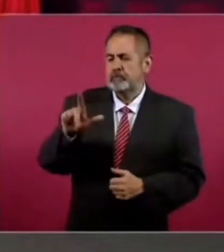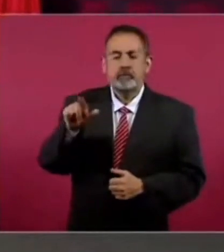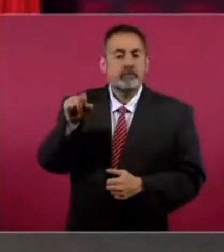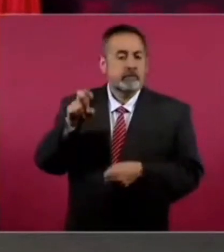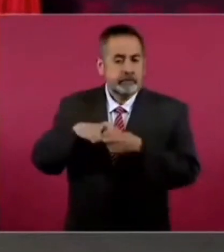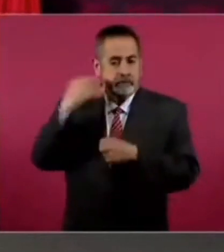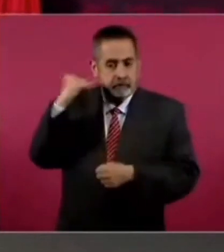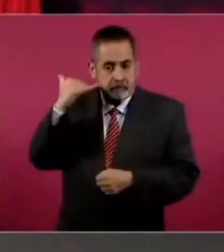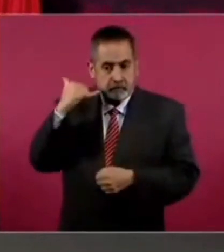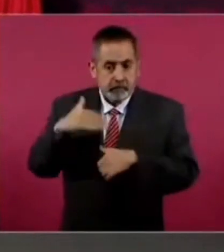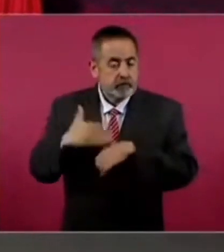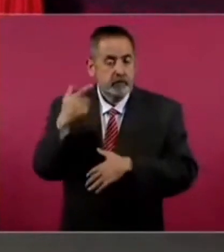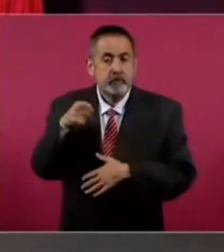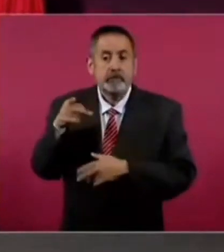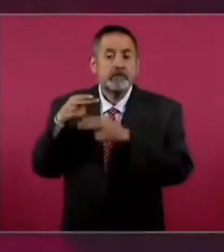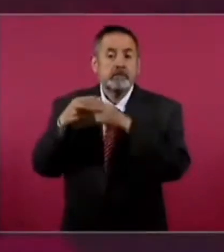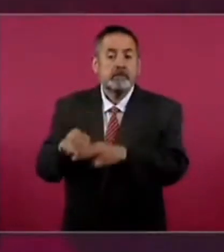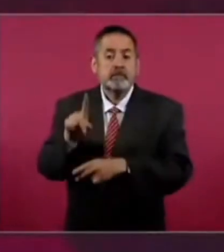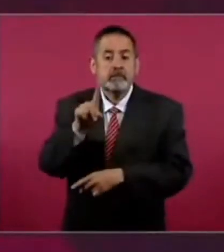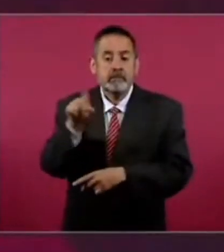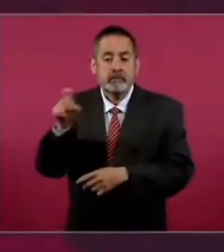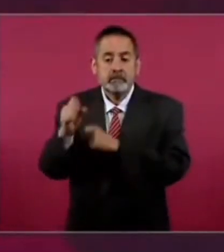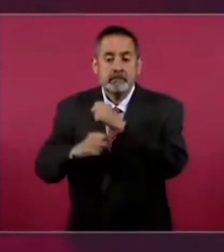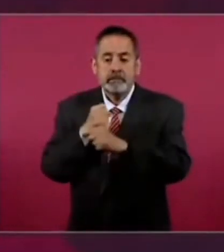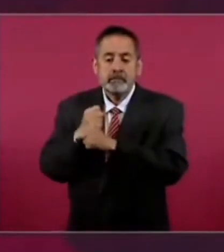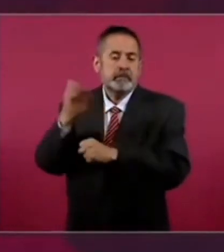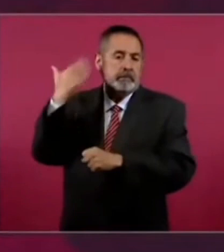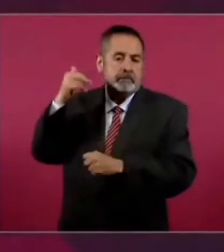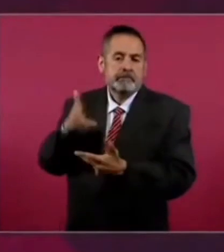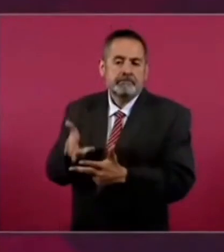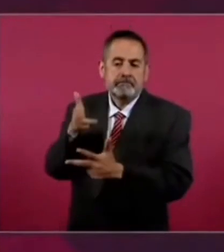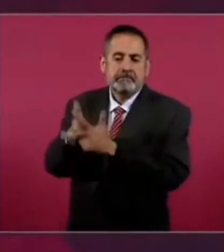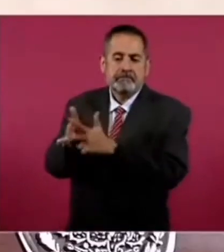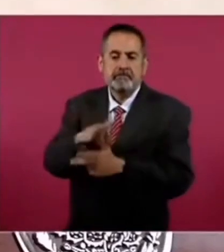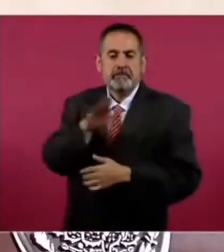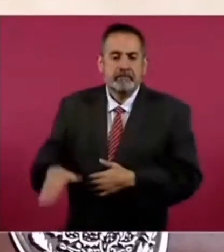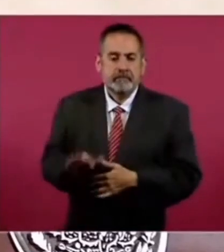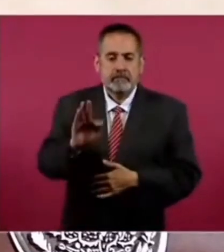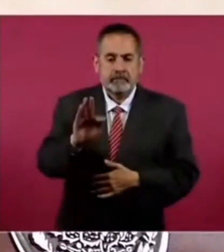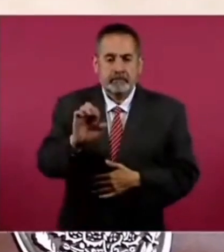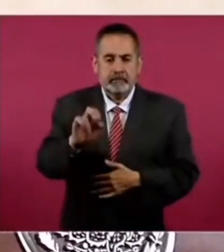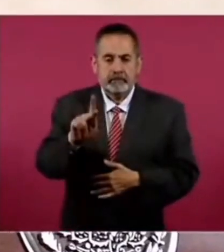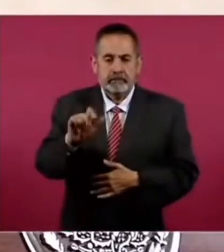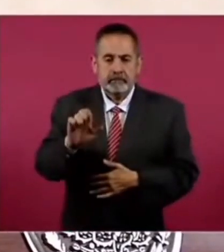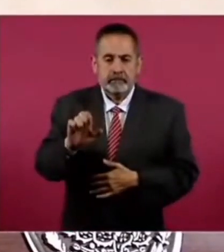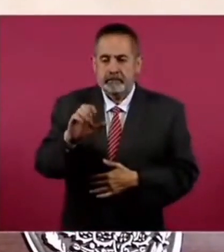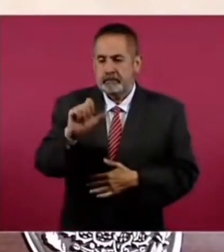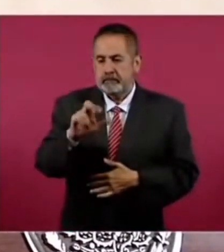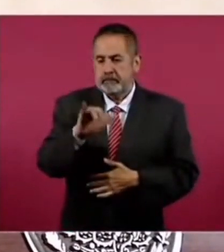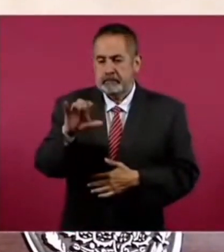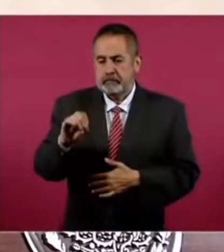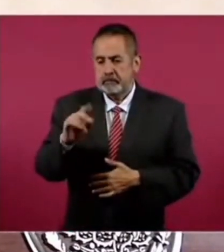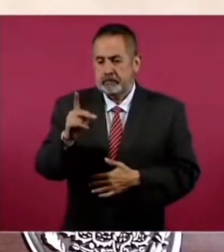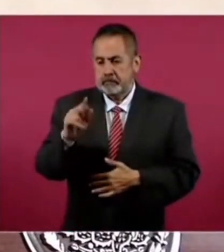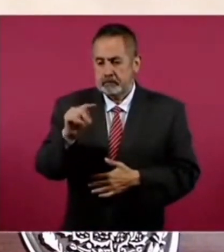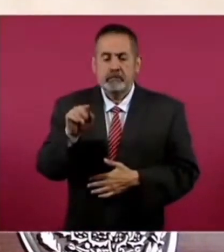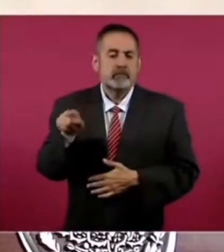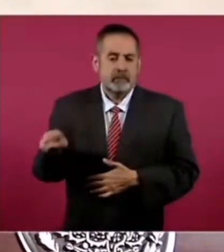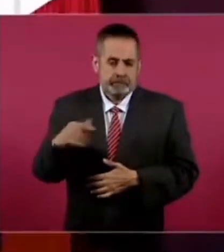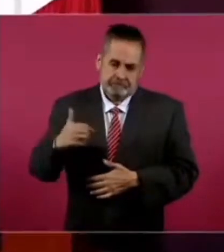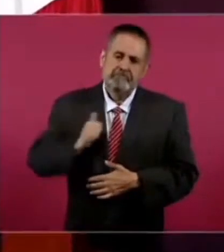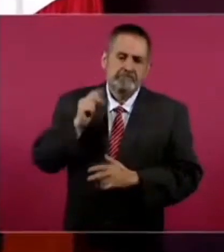se cumplen cien años el asesinato de Felipe Carrillo Puerto. Y